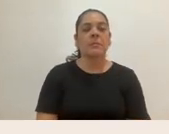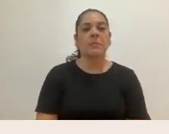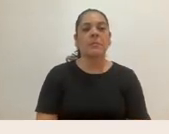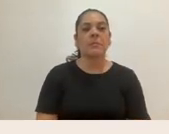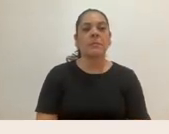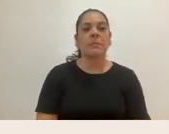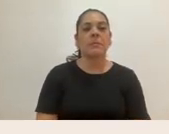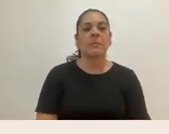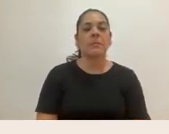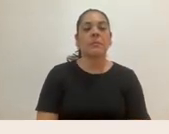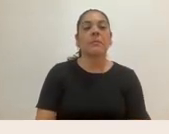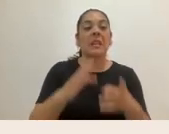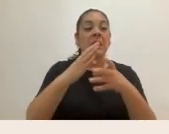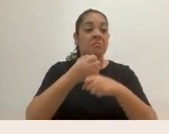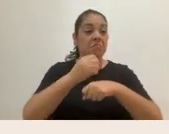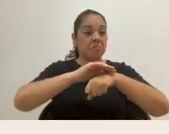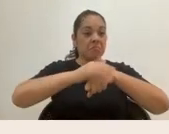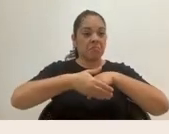Gestar Gestar